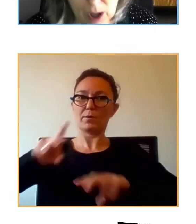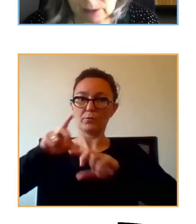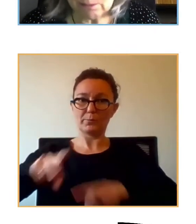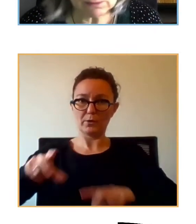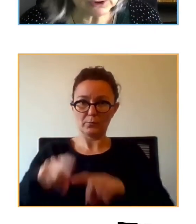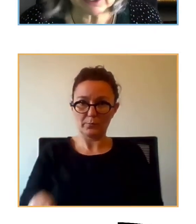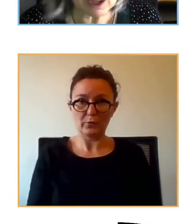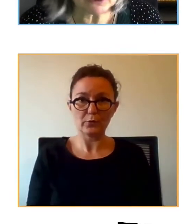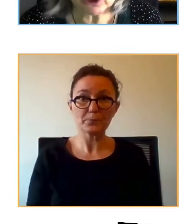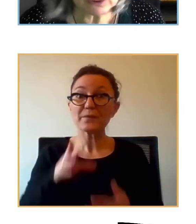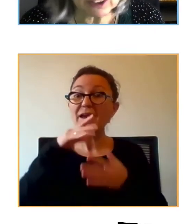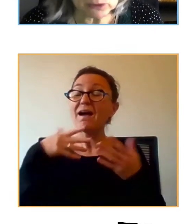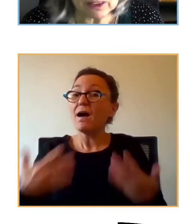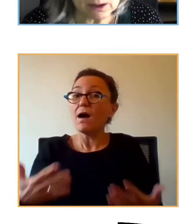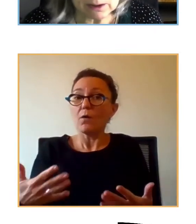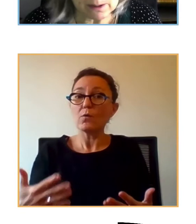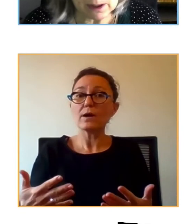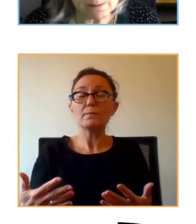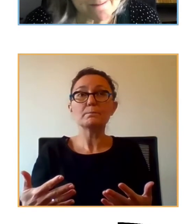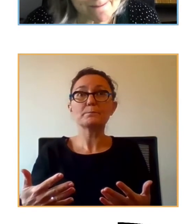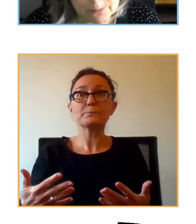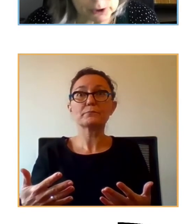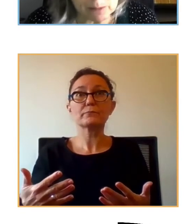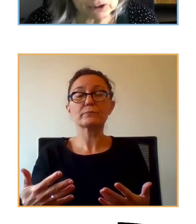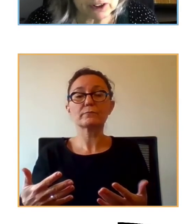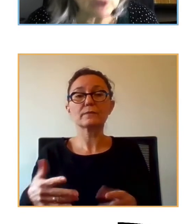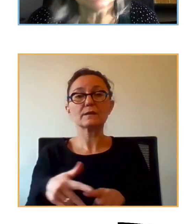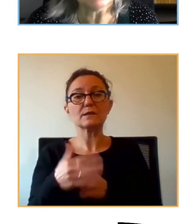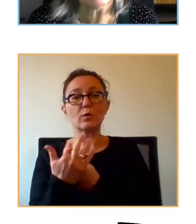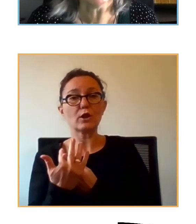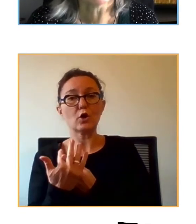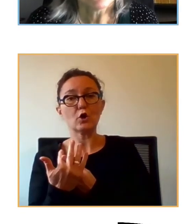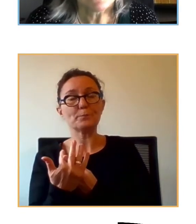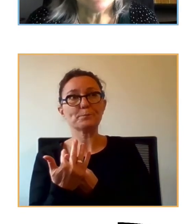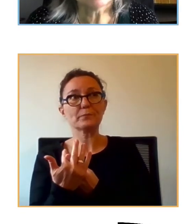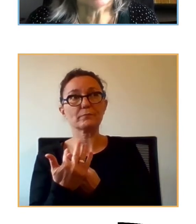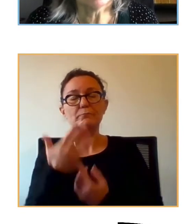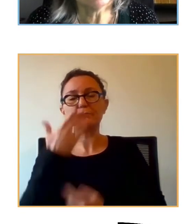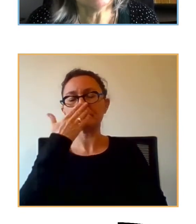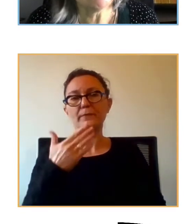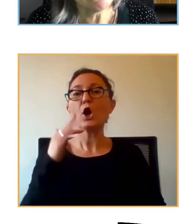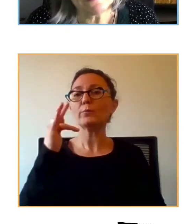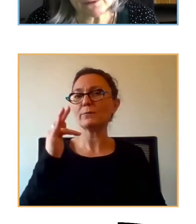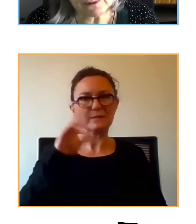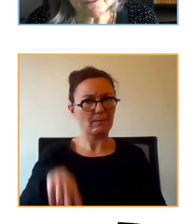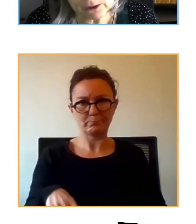momento actual no estamos en una situación podríamos decir optimista hay